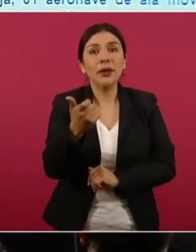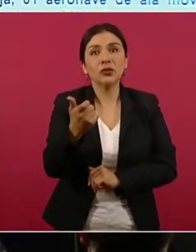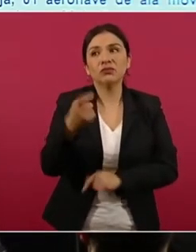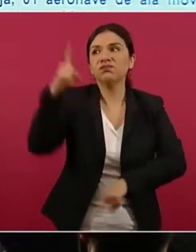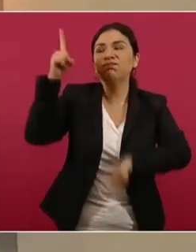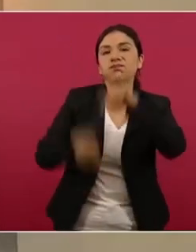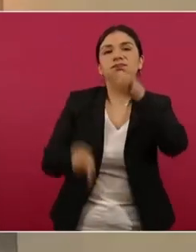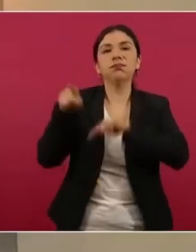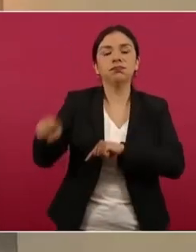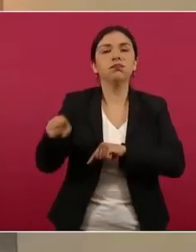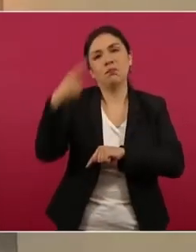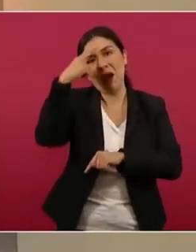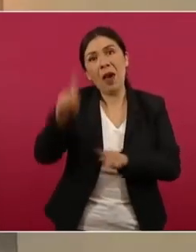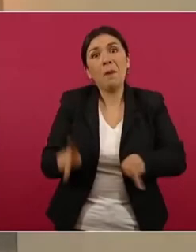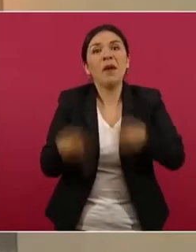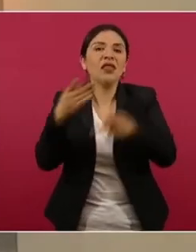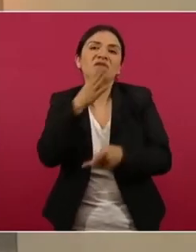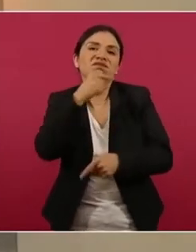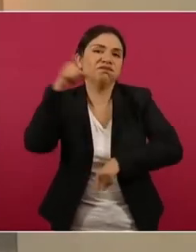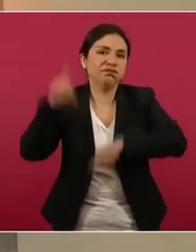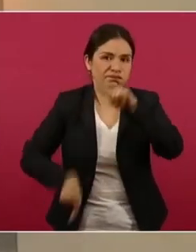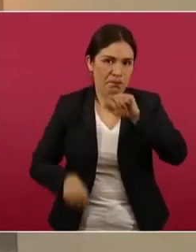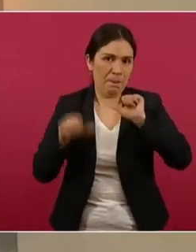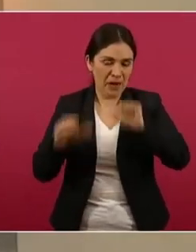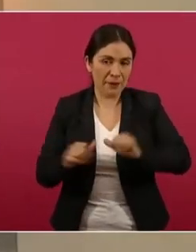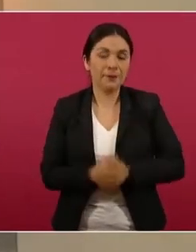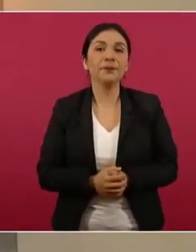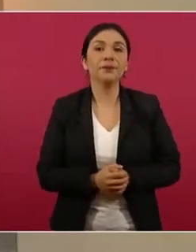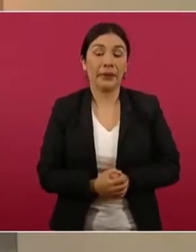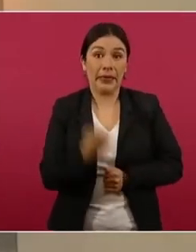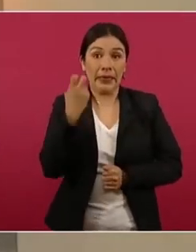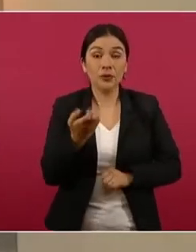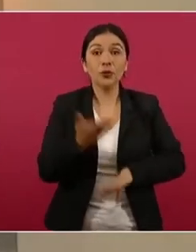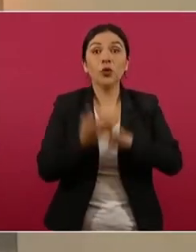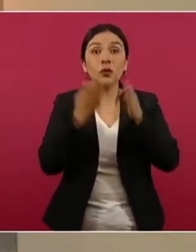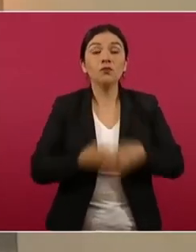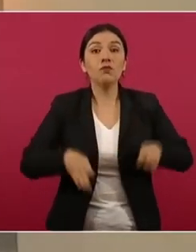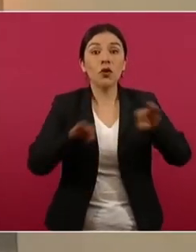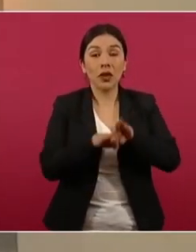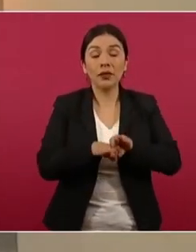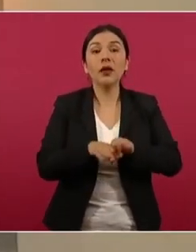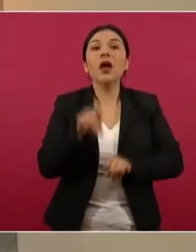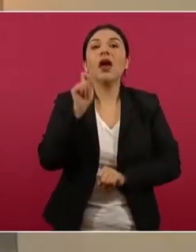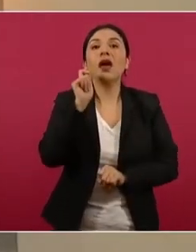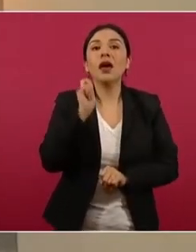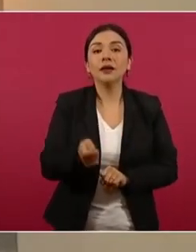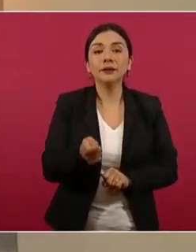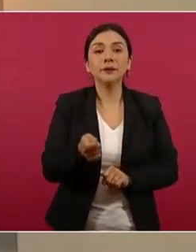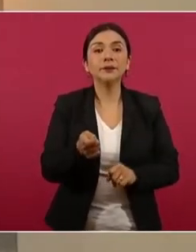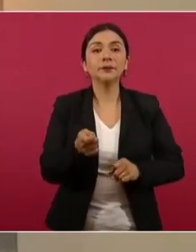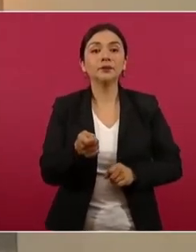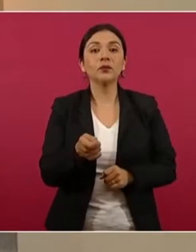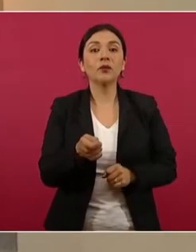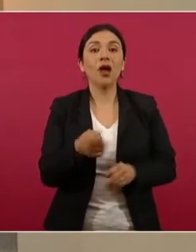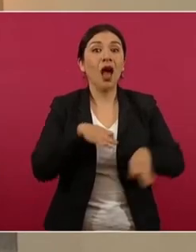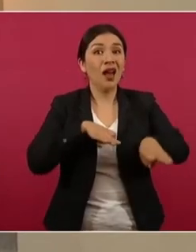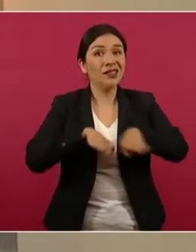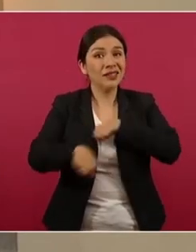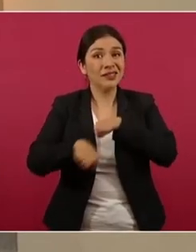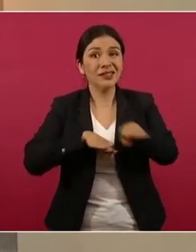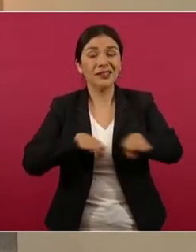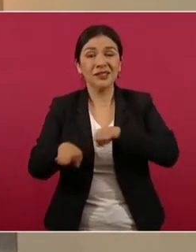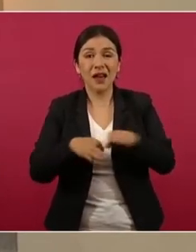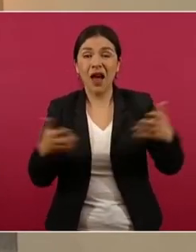delincuencia organizada. Nos parece relevante subrayar las operaciones